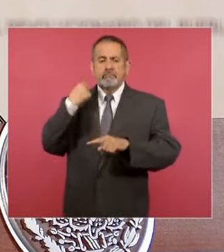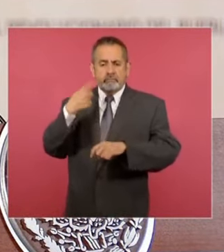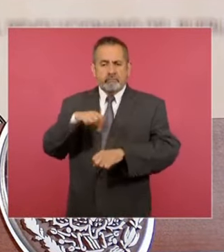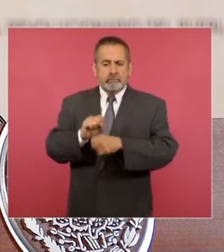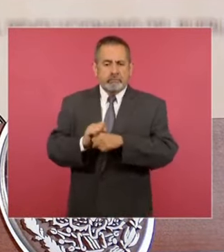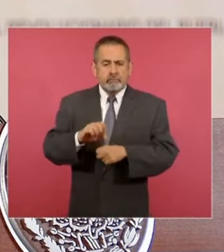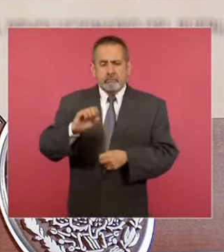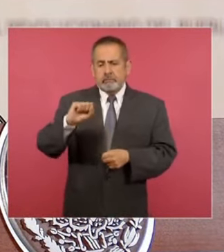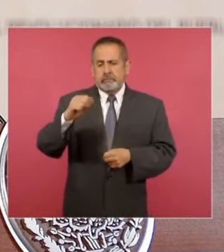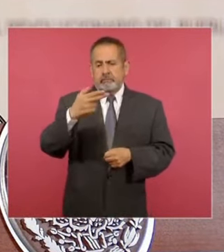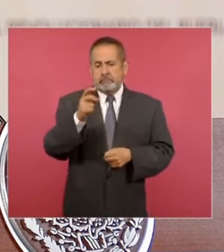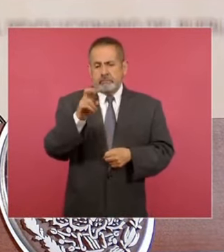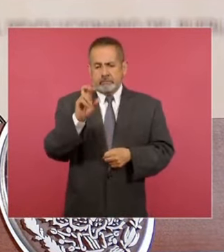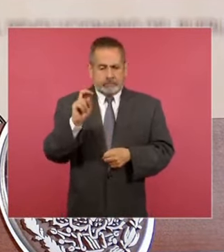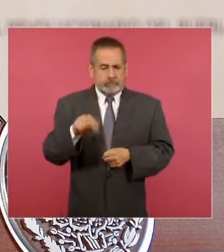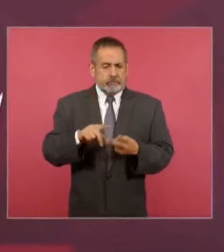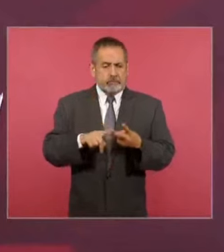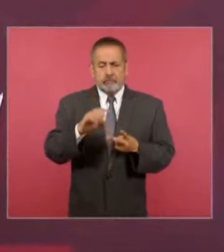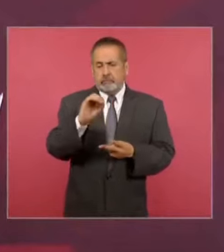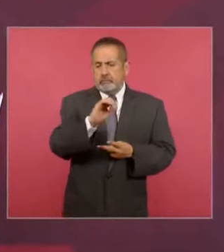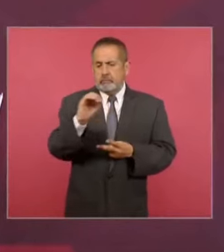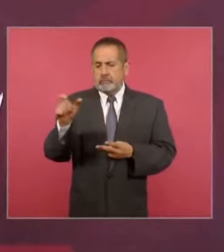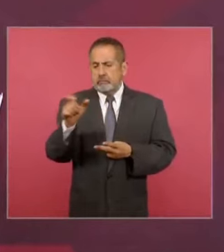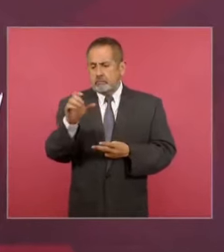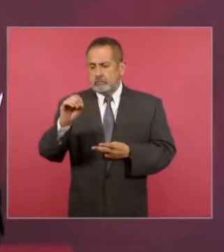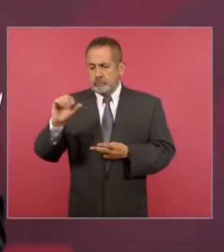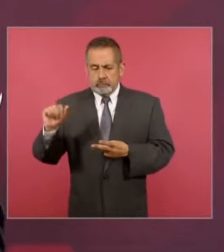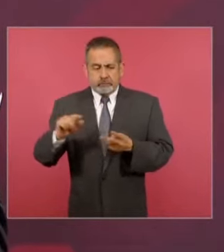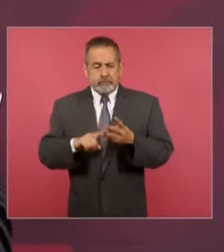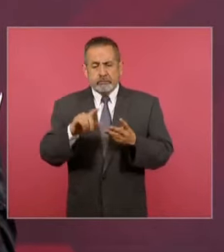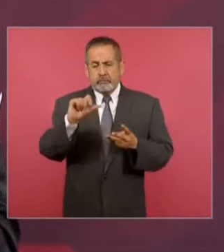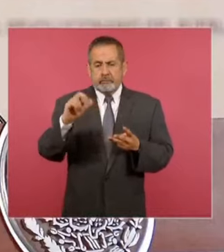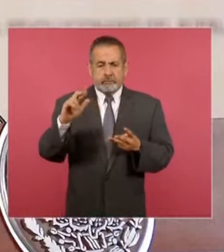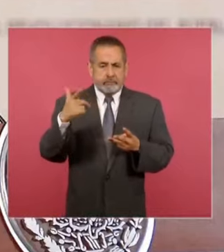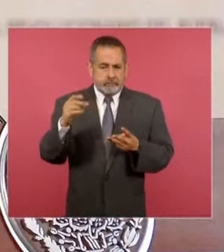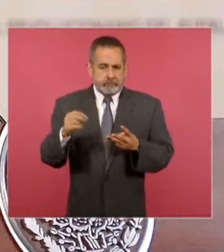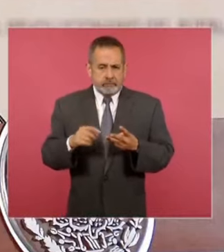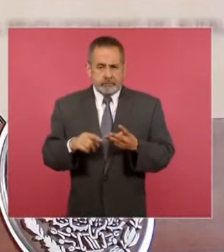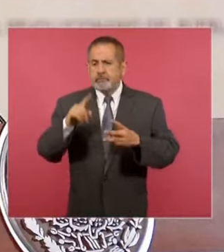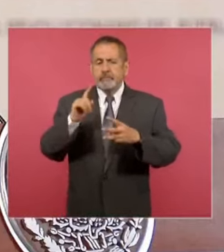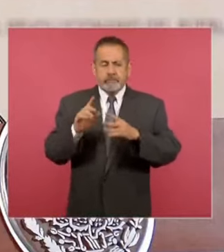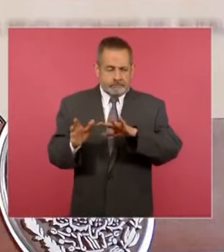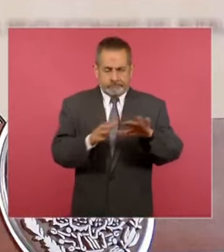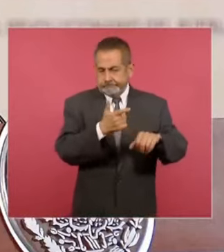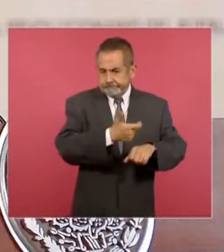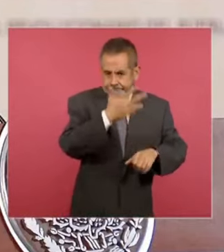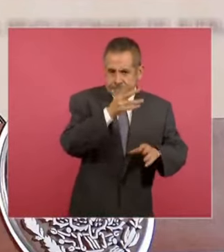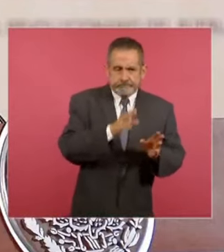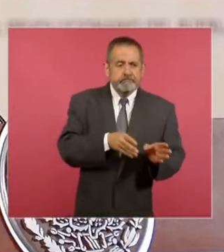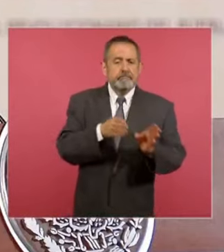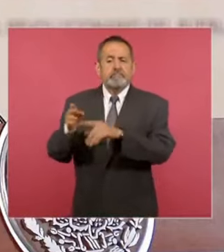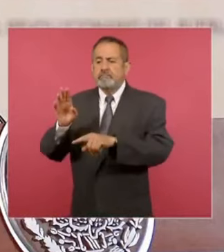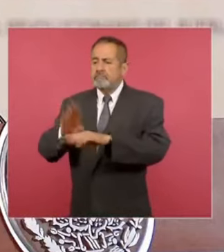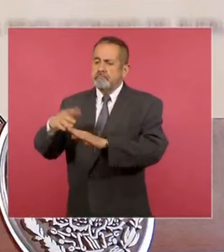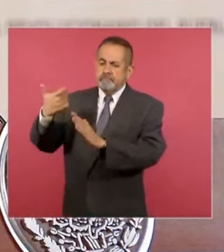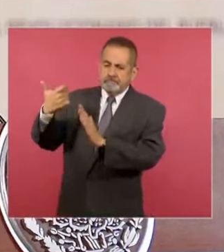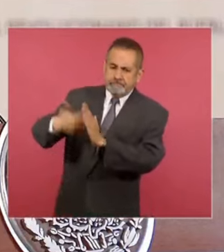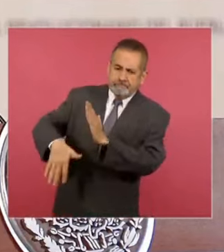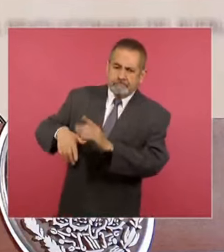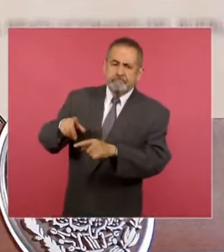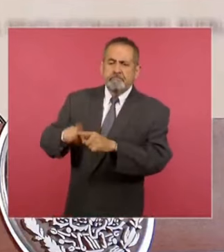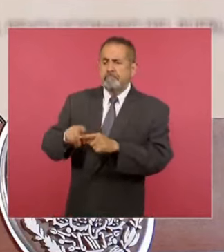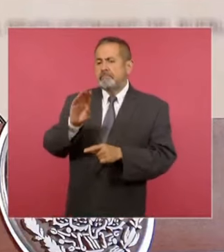que fue Chevron, Oxogas y Arco. ¿Y quiénes son aliados de los consumidores la semana pasada?